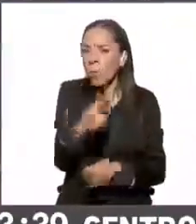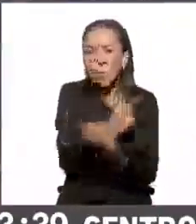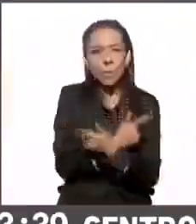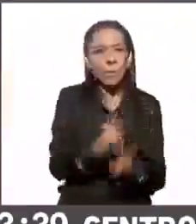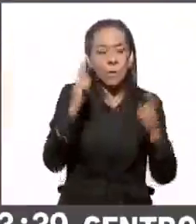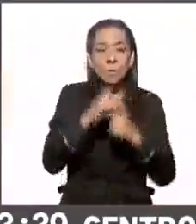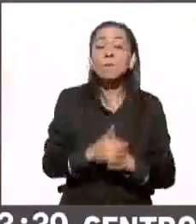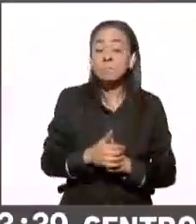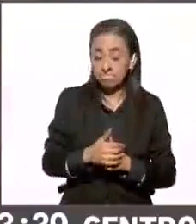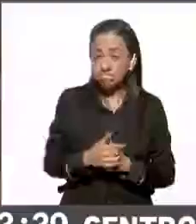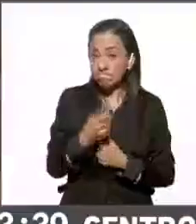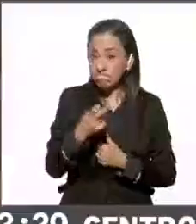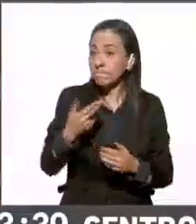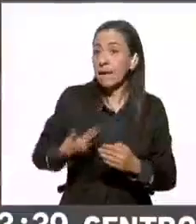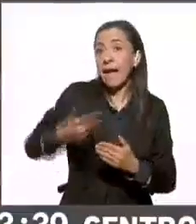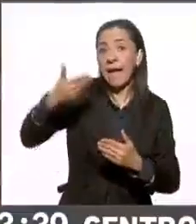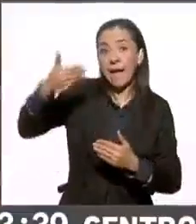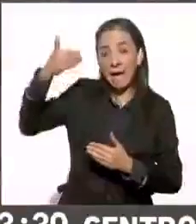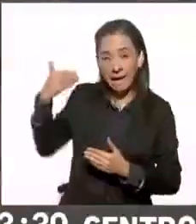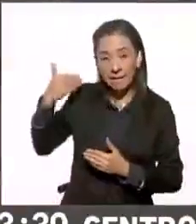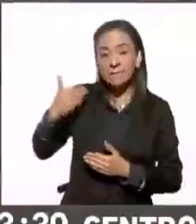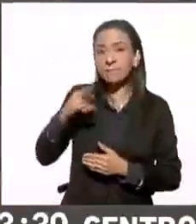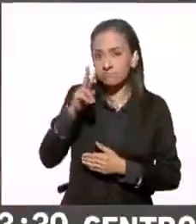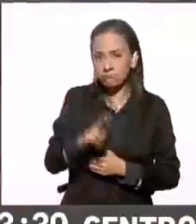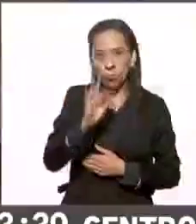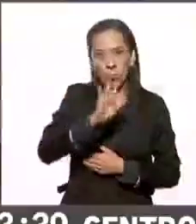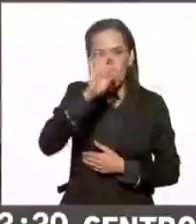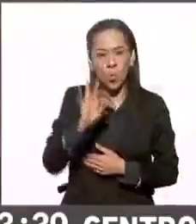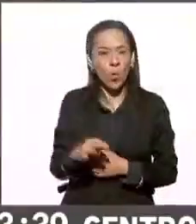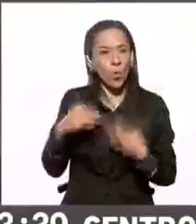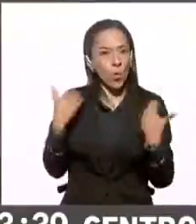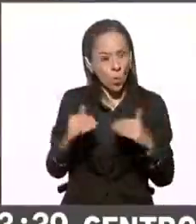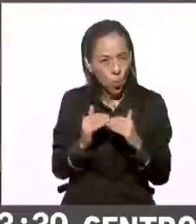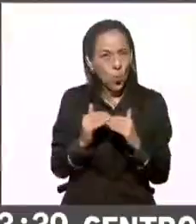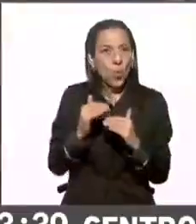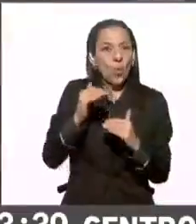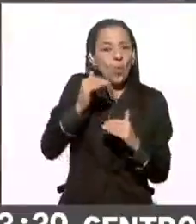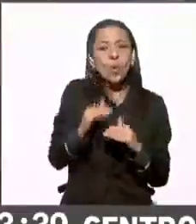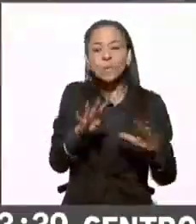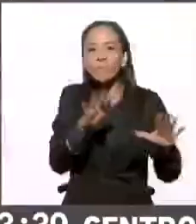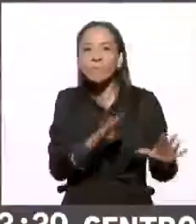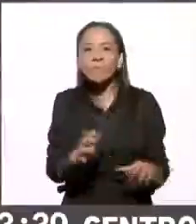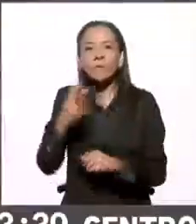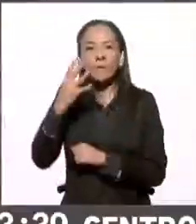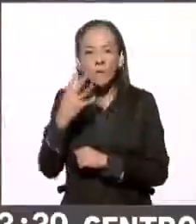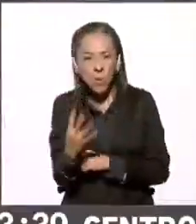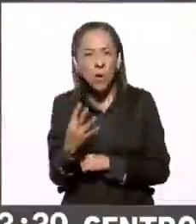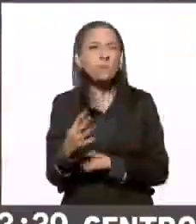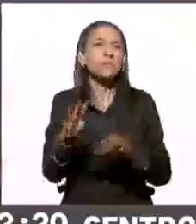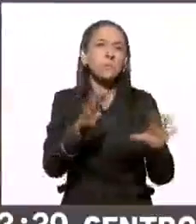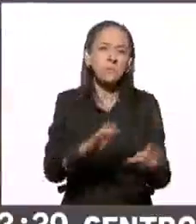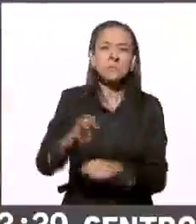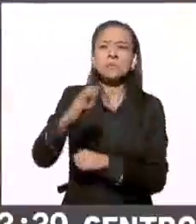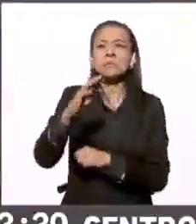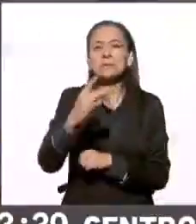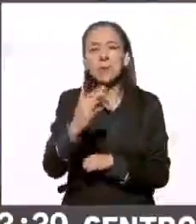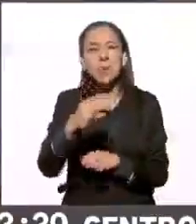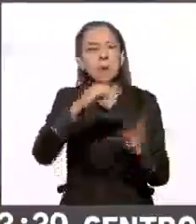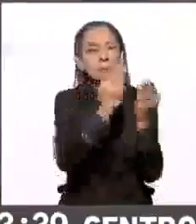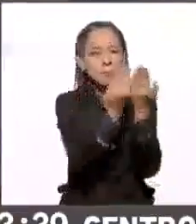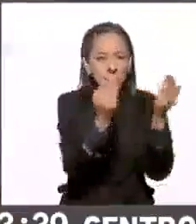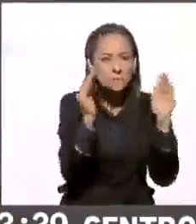que estos ejercicios anteriores alcanzaron ese porcentaje, aun teniendo 904 y 950 casillas